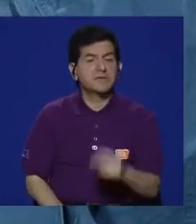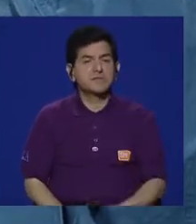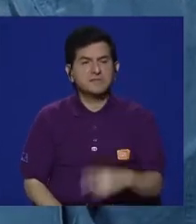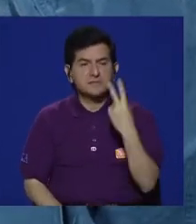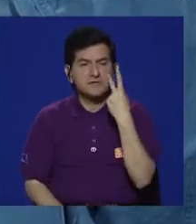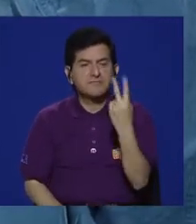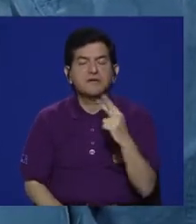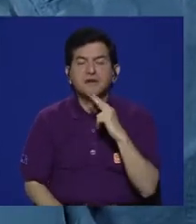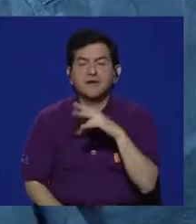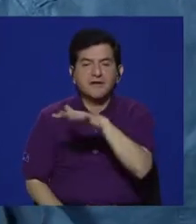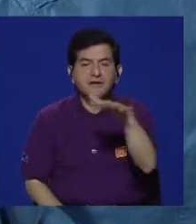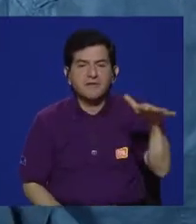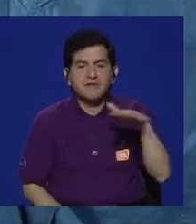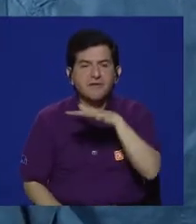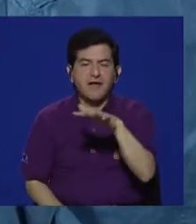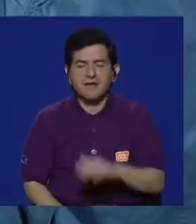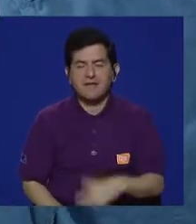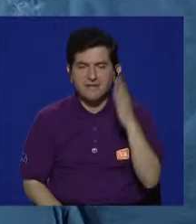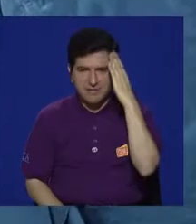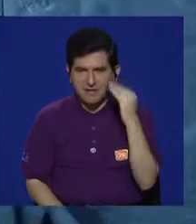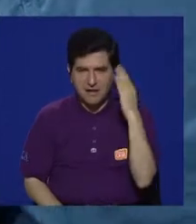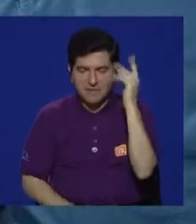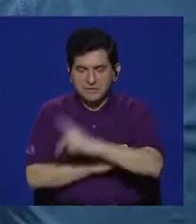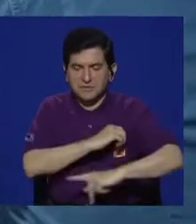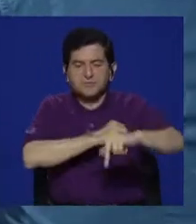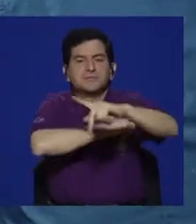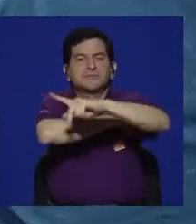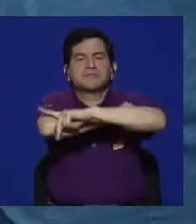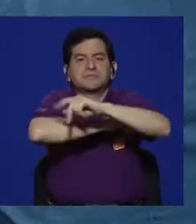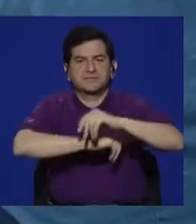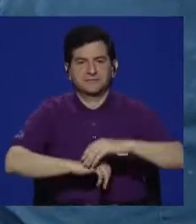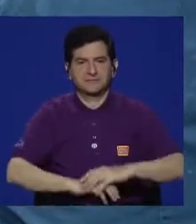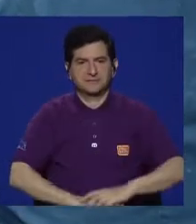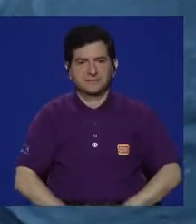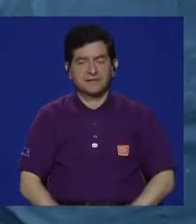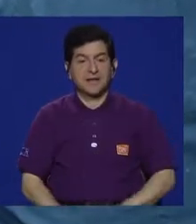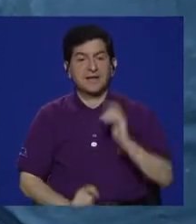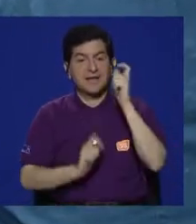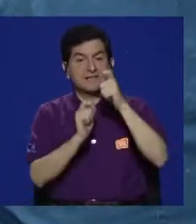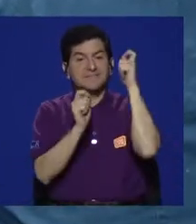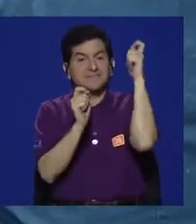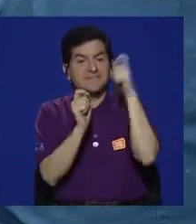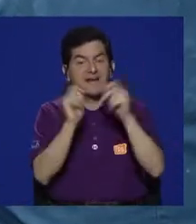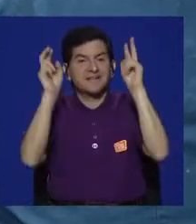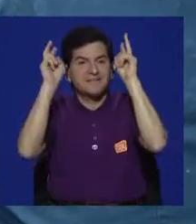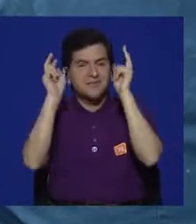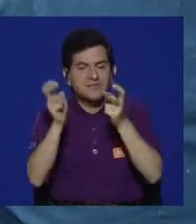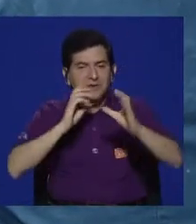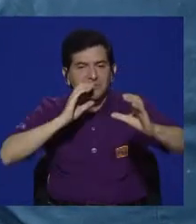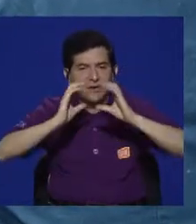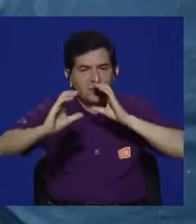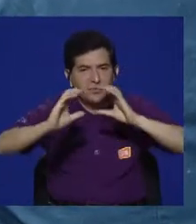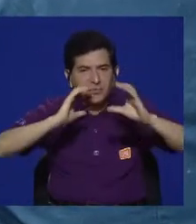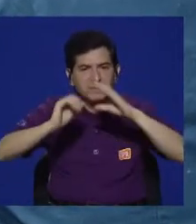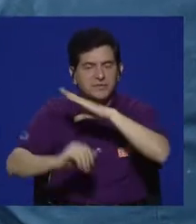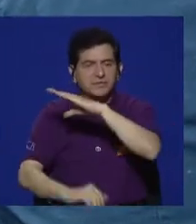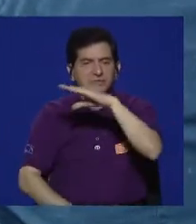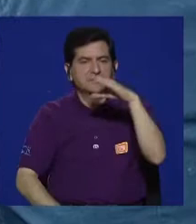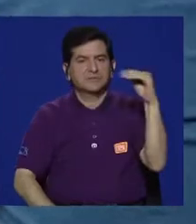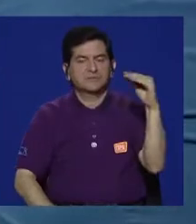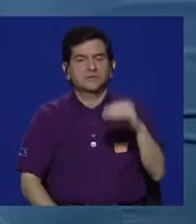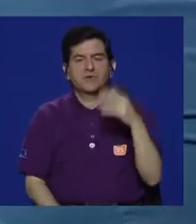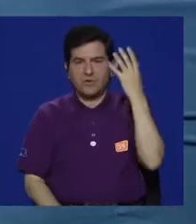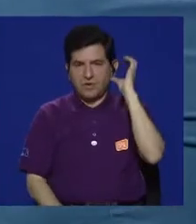ver en la realidad la experiencia de nuestros países, específicamente en el tema de la comunicación y